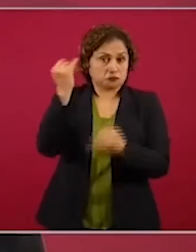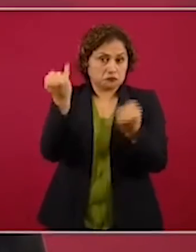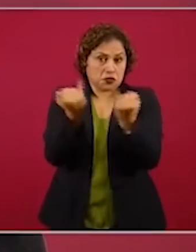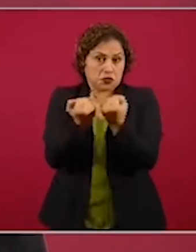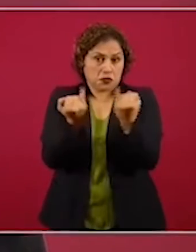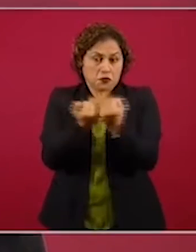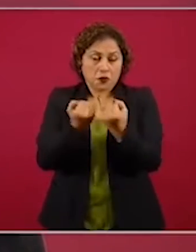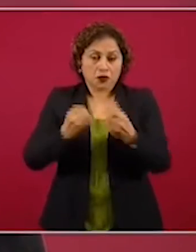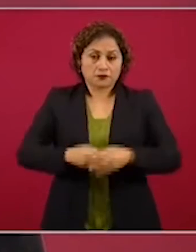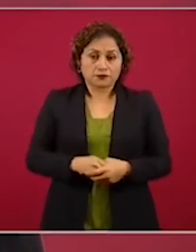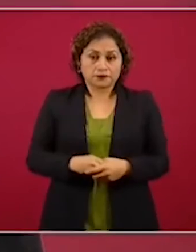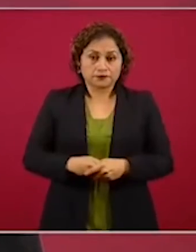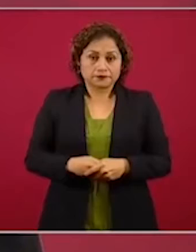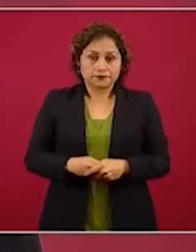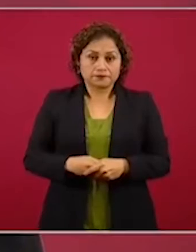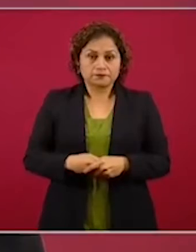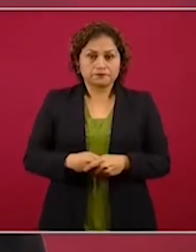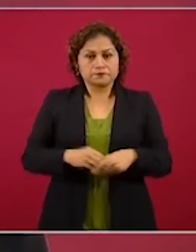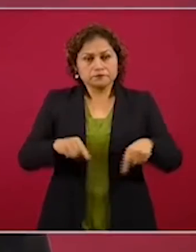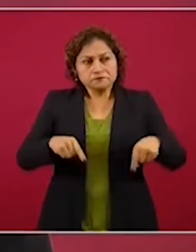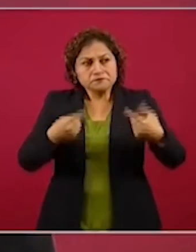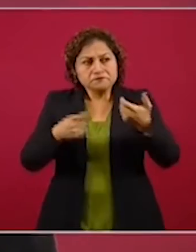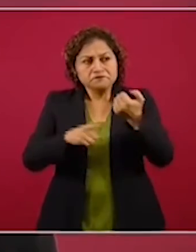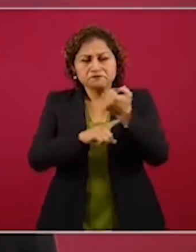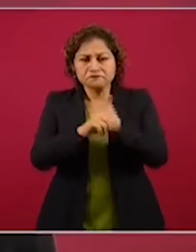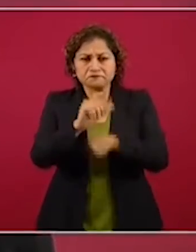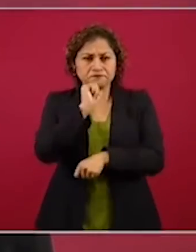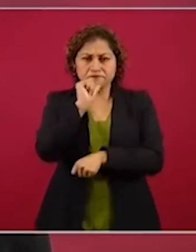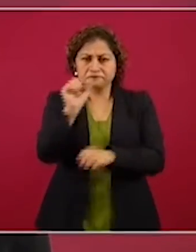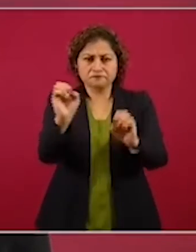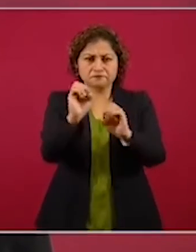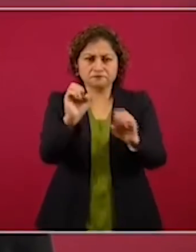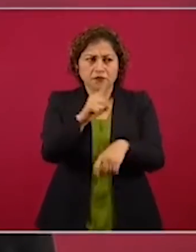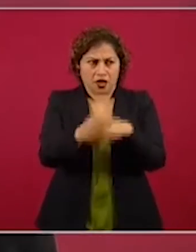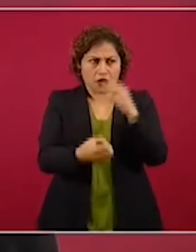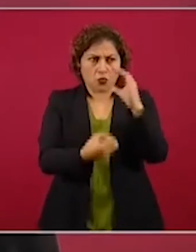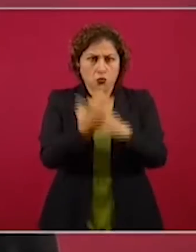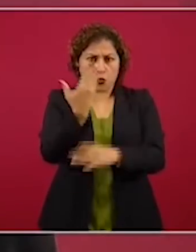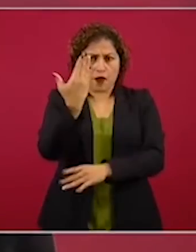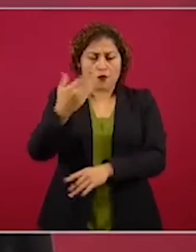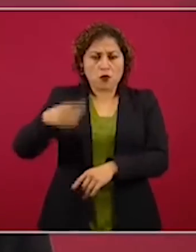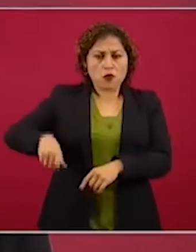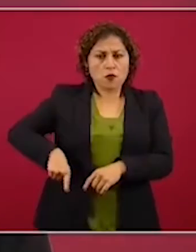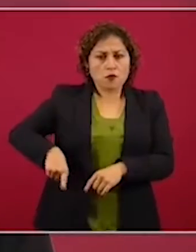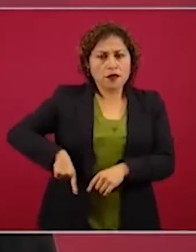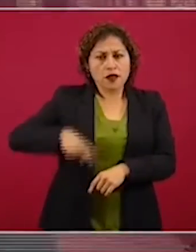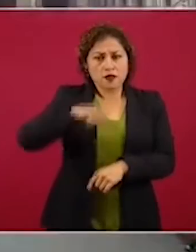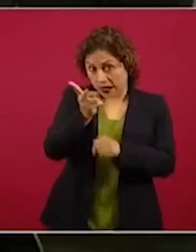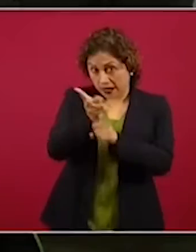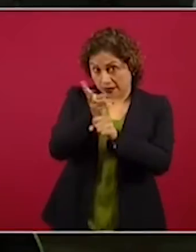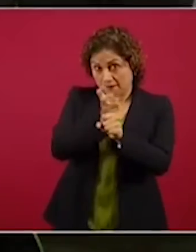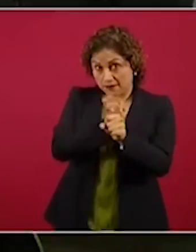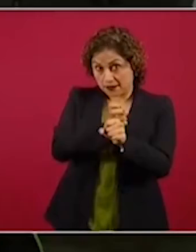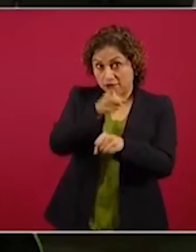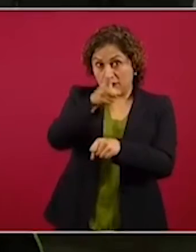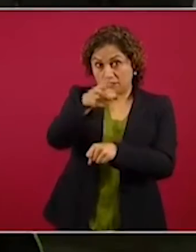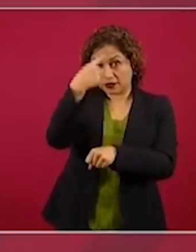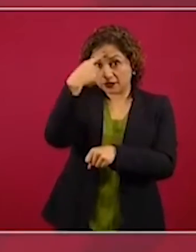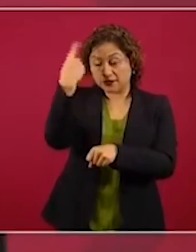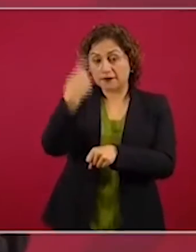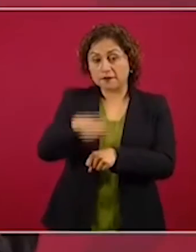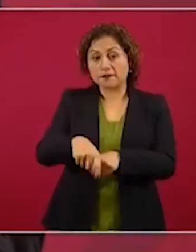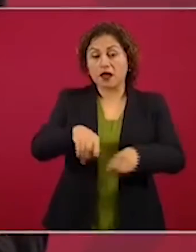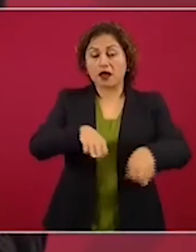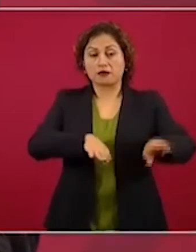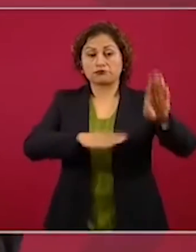ningún conflicto con el nuevo gobierno que encabece el señor Biden. Y finalmente, si lo… No, no